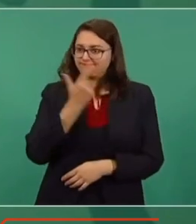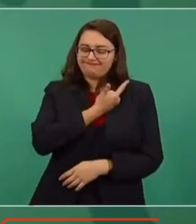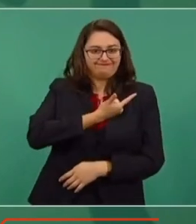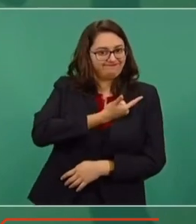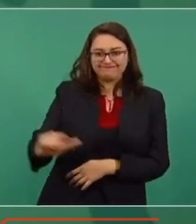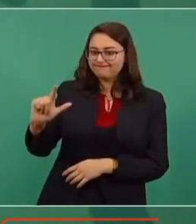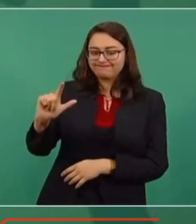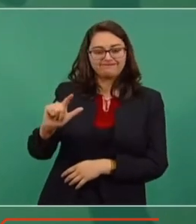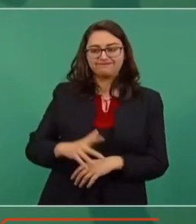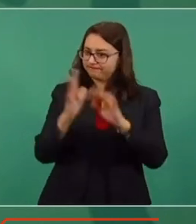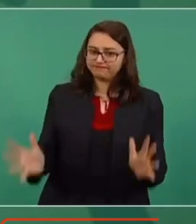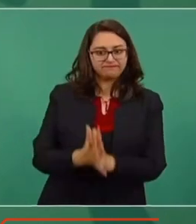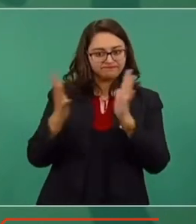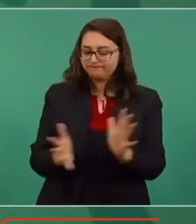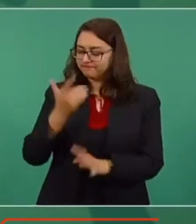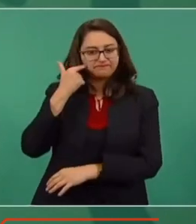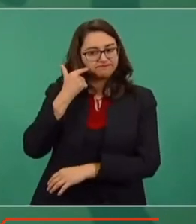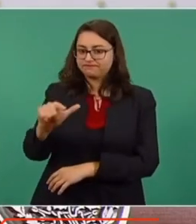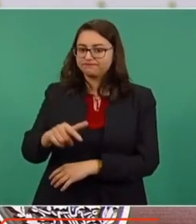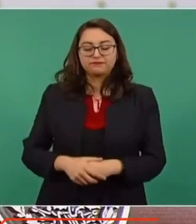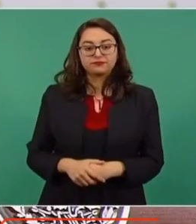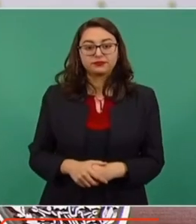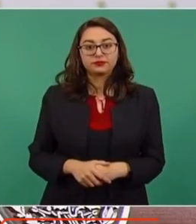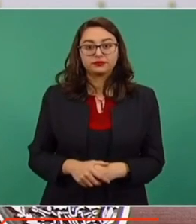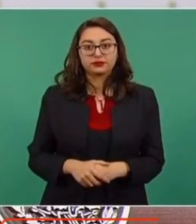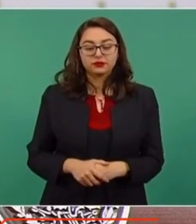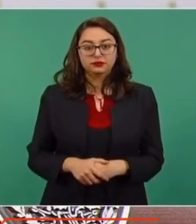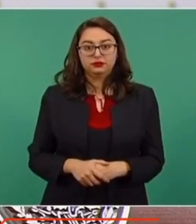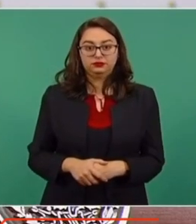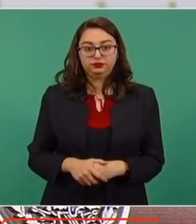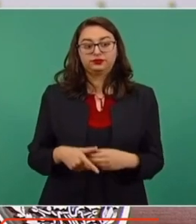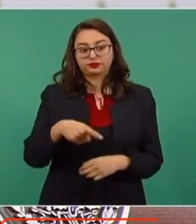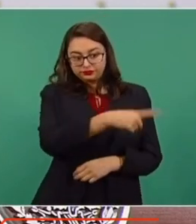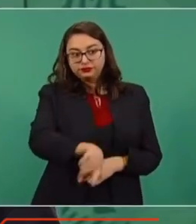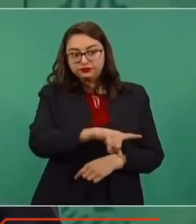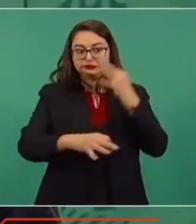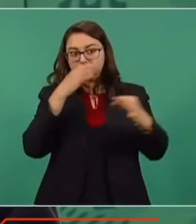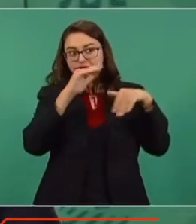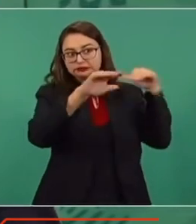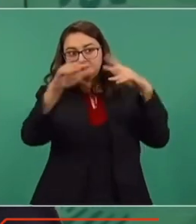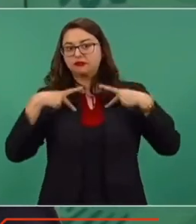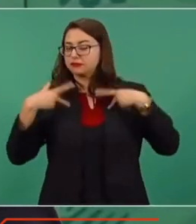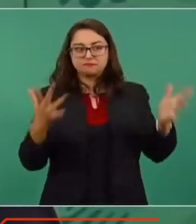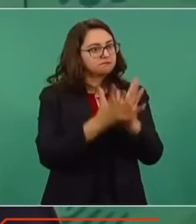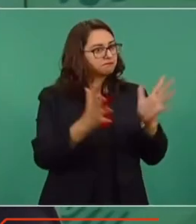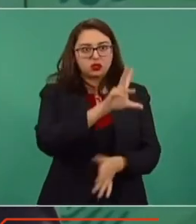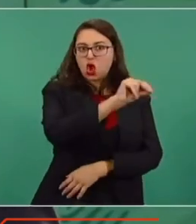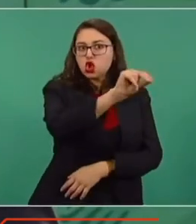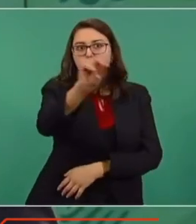participar y van a llamar a que la gente no participe.